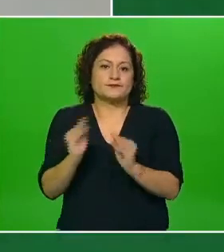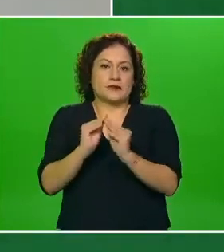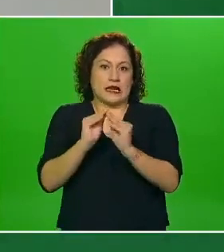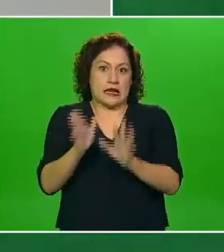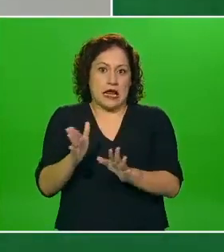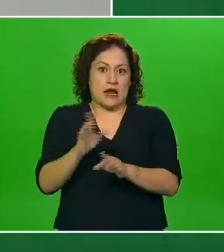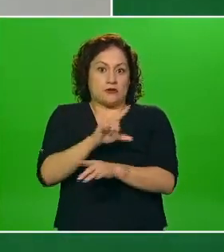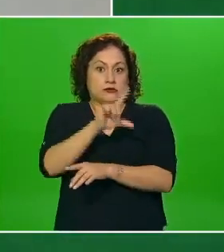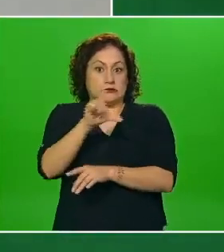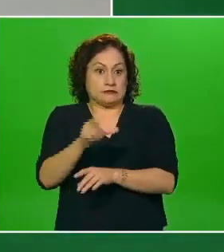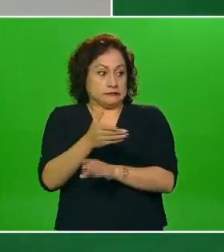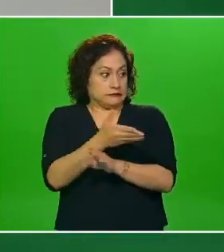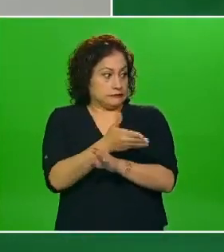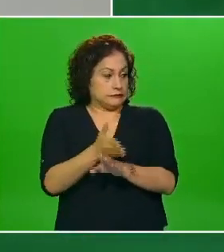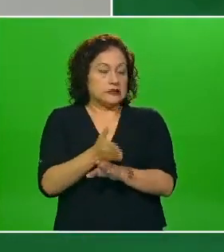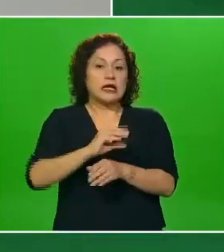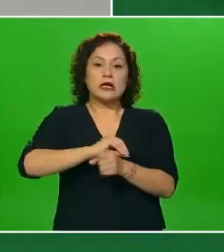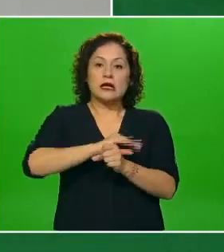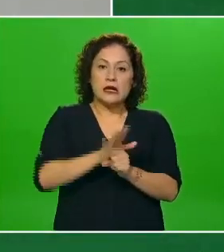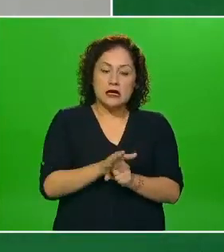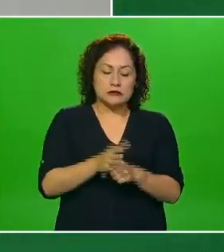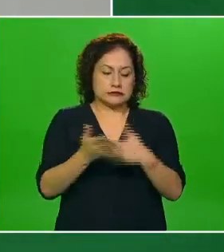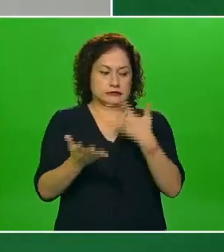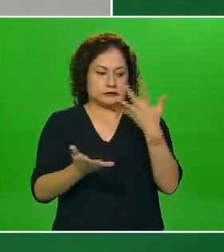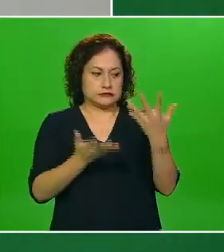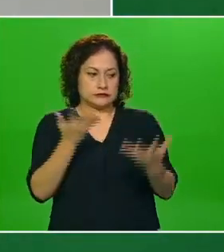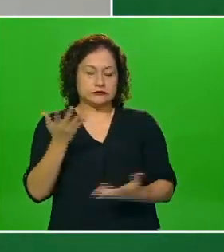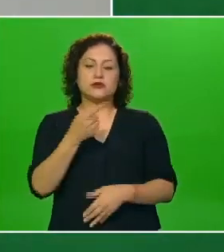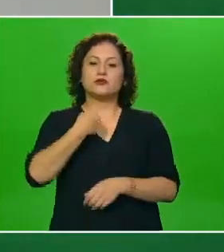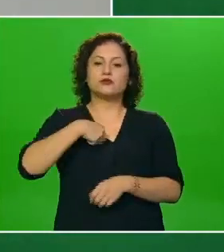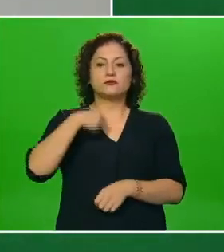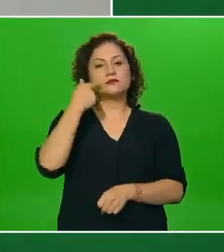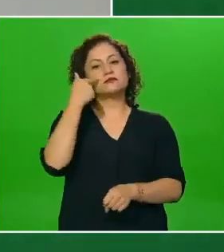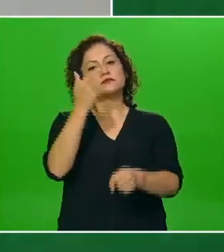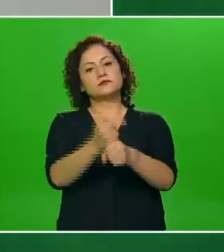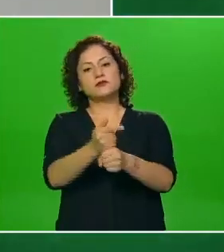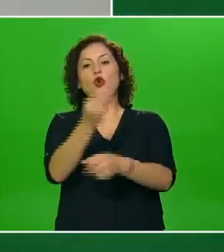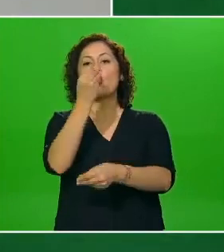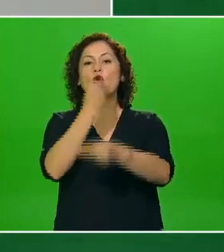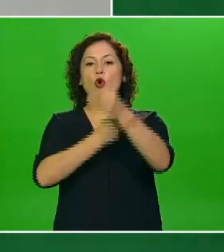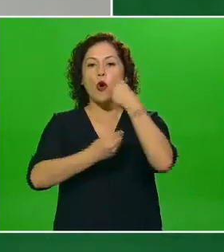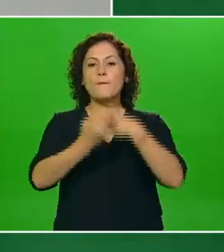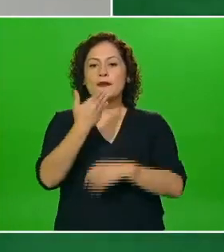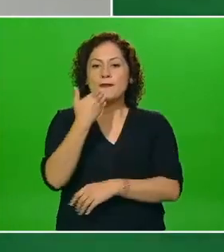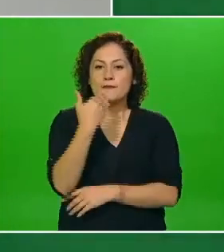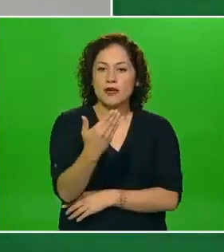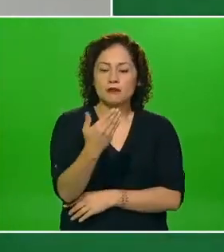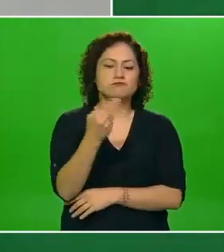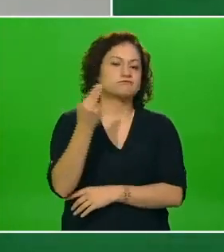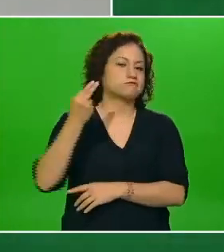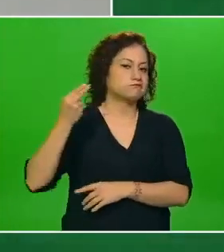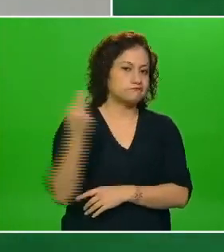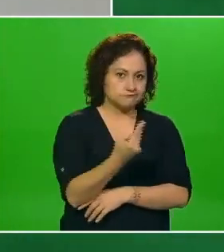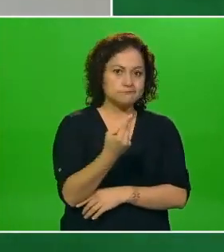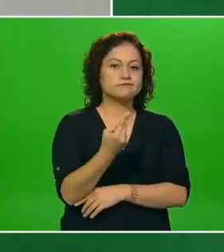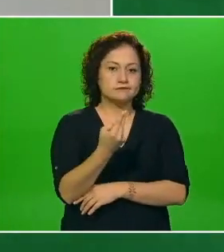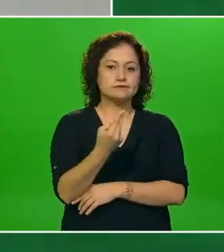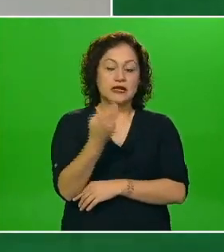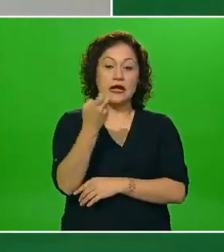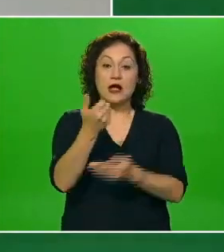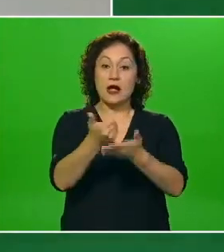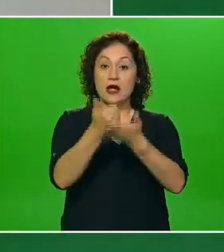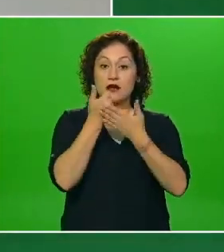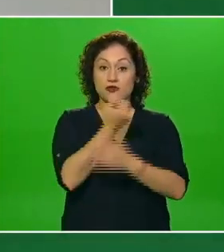importancia de comer bien comer bien indica mayor probabilidad de tener buena salud no sólo porque previene